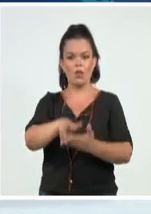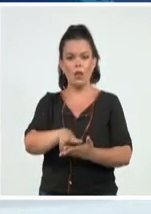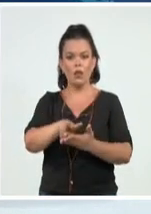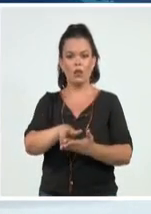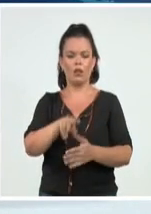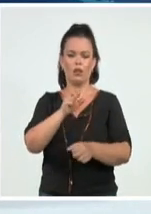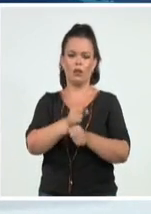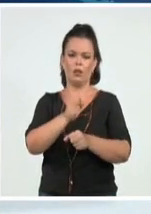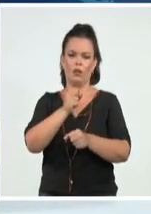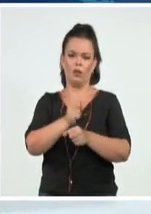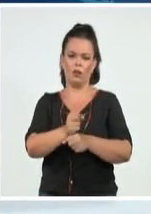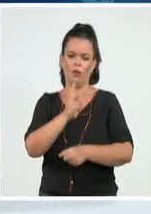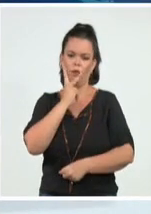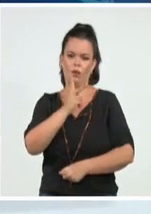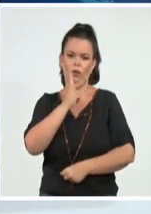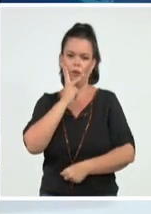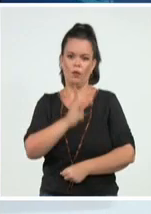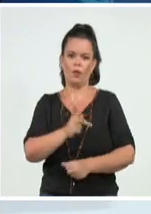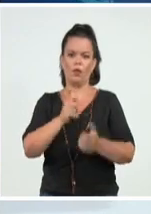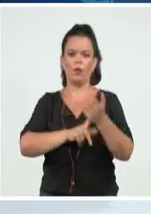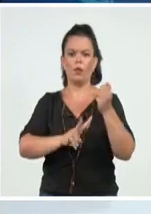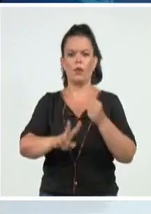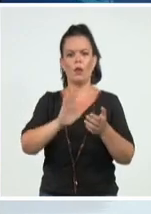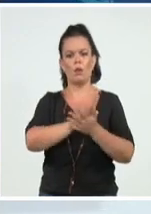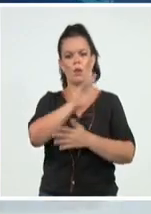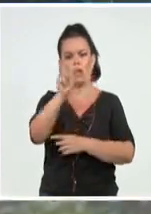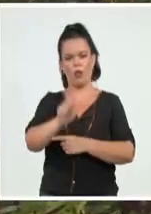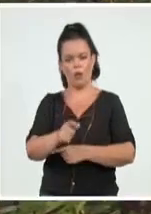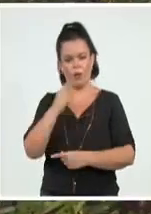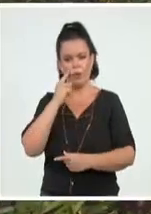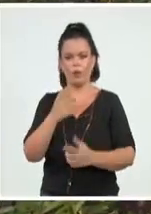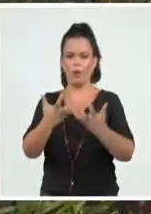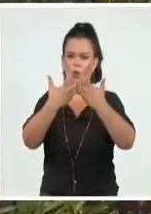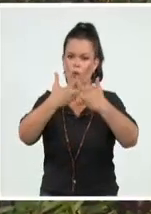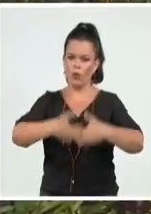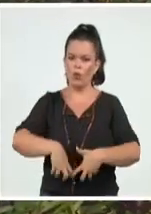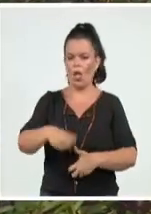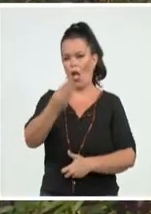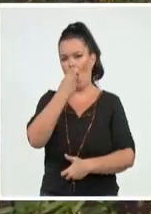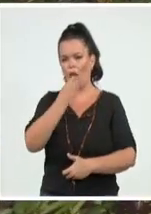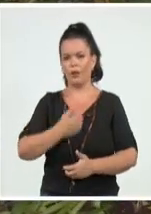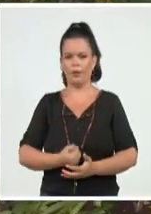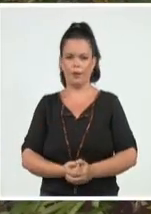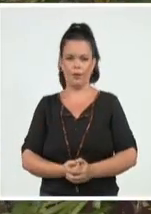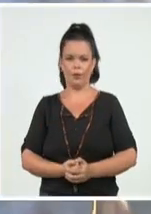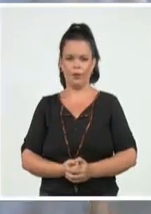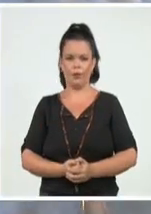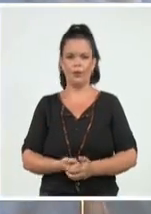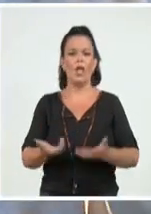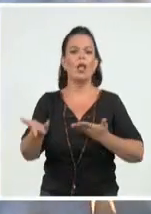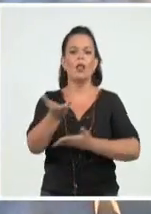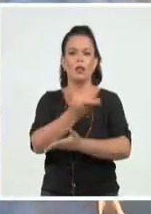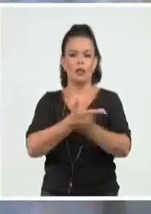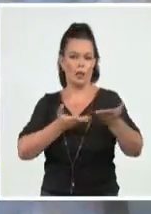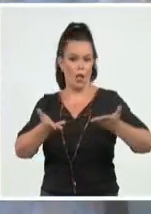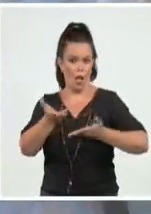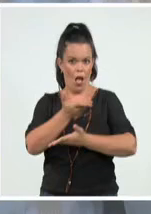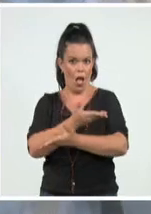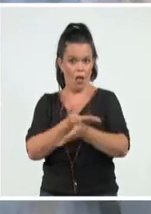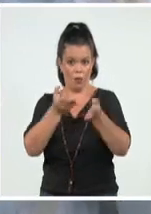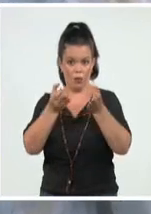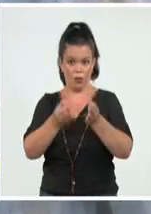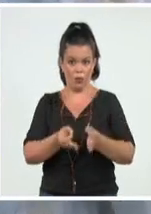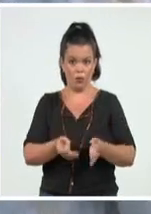constató los avances en el programa de producción de alimentos. En un intercambio franco con los productores en cada una de las áreas